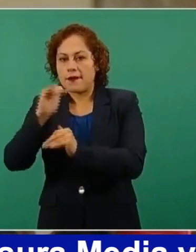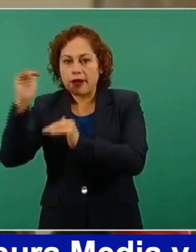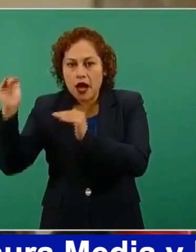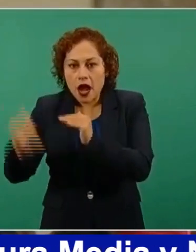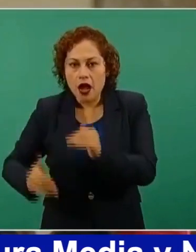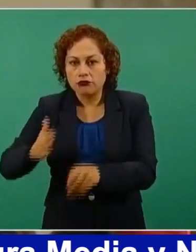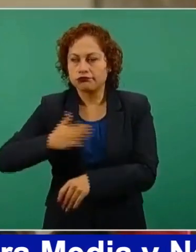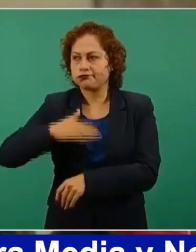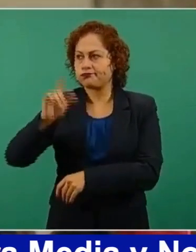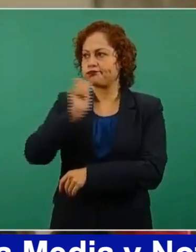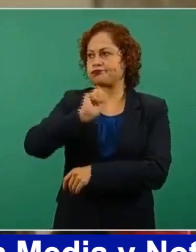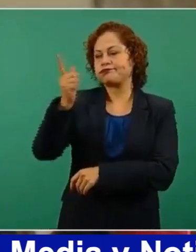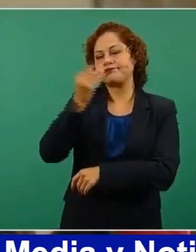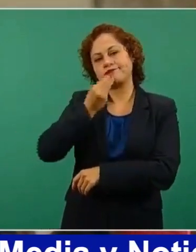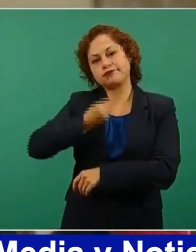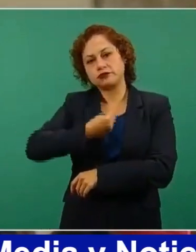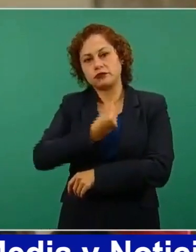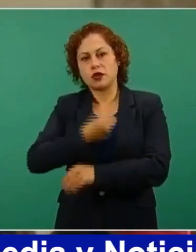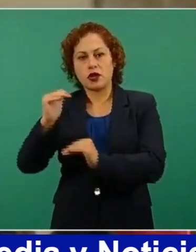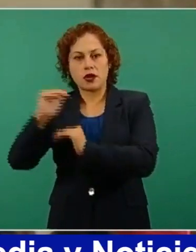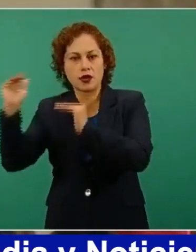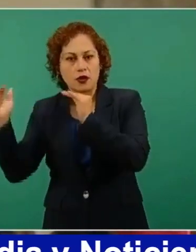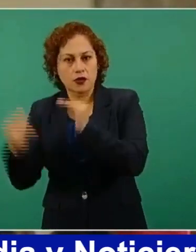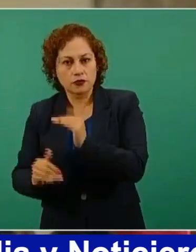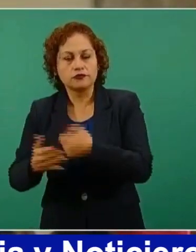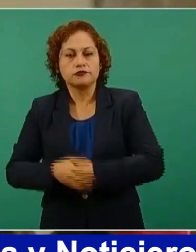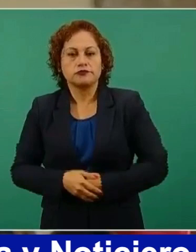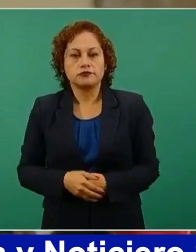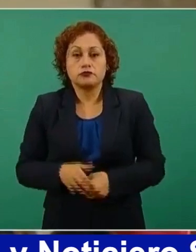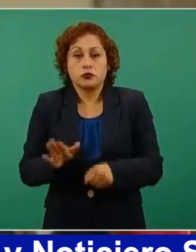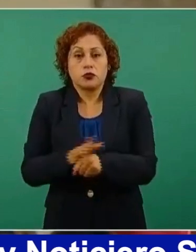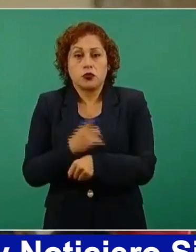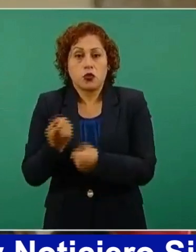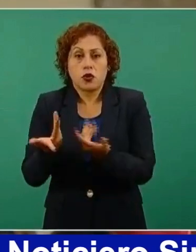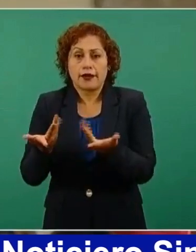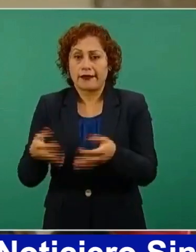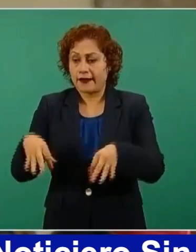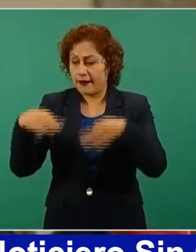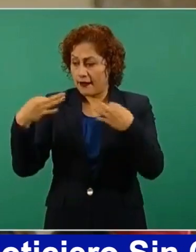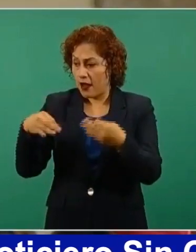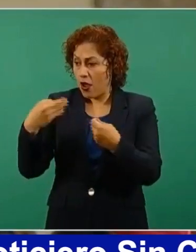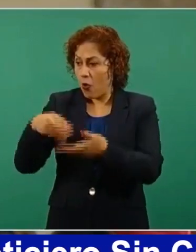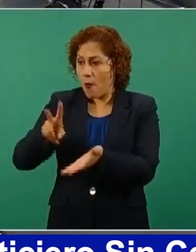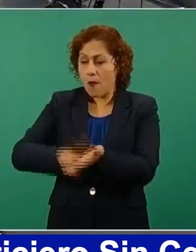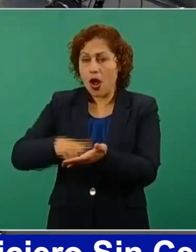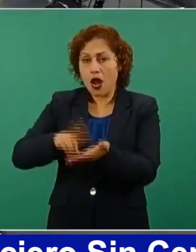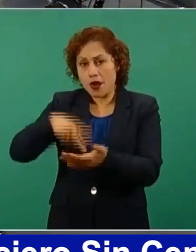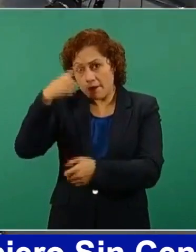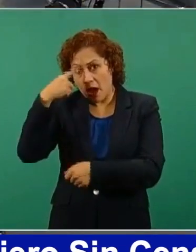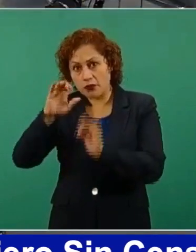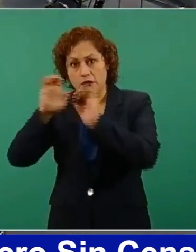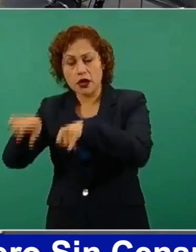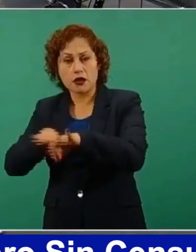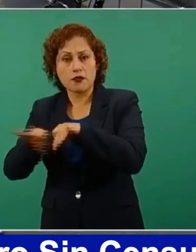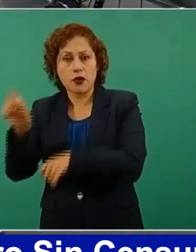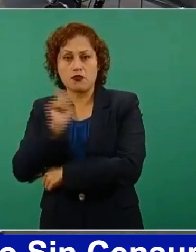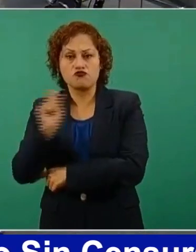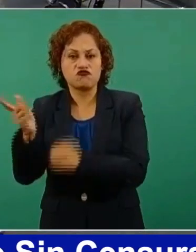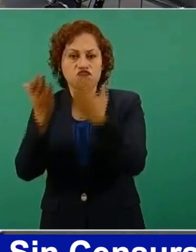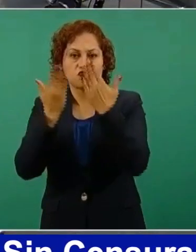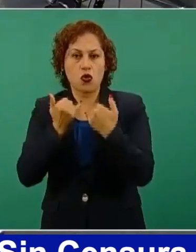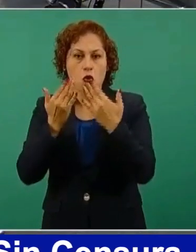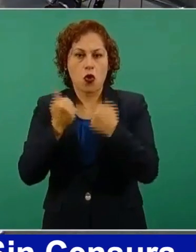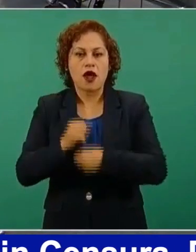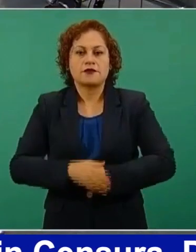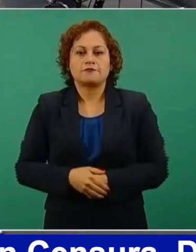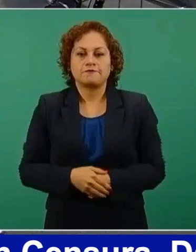su capacidad profesional por falta de acreditación profesional válida. Por todo ello y más, pero sobre todo